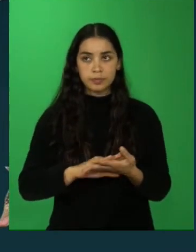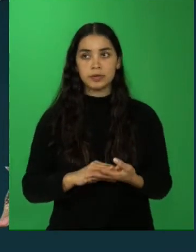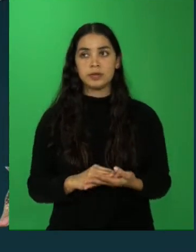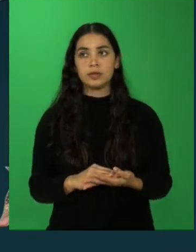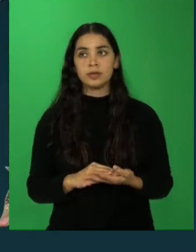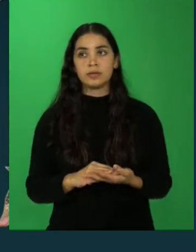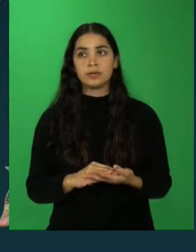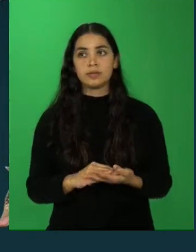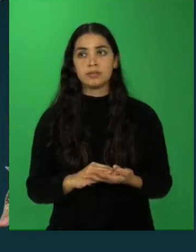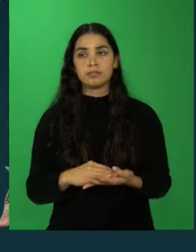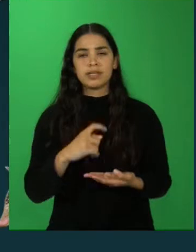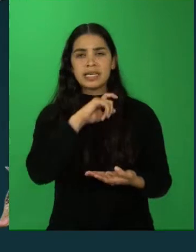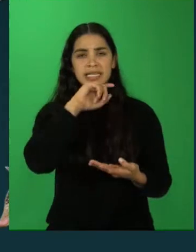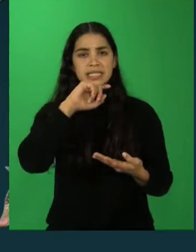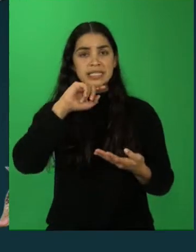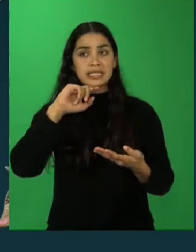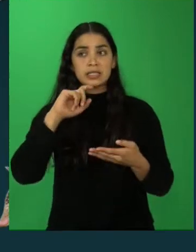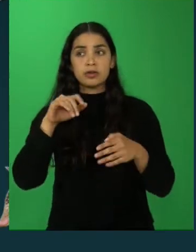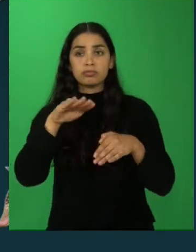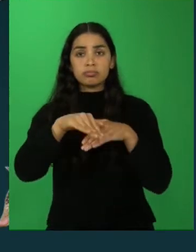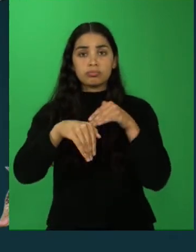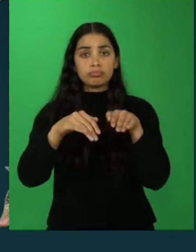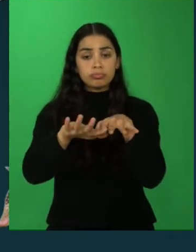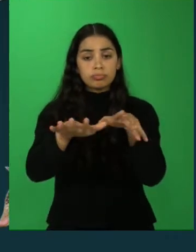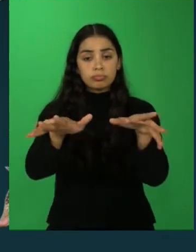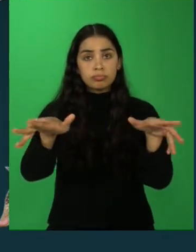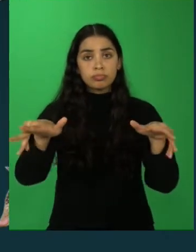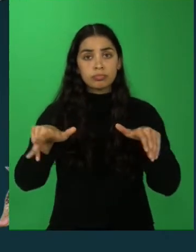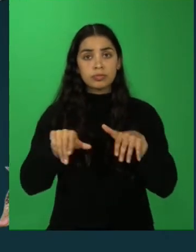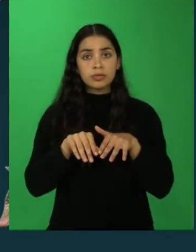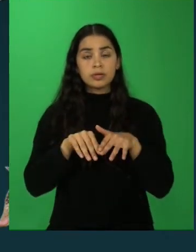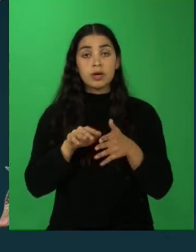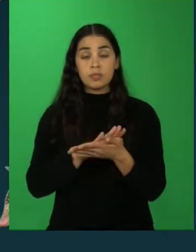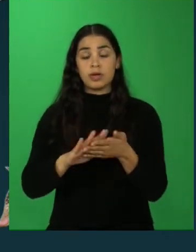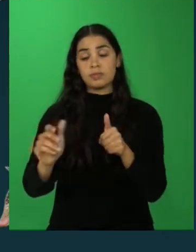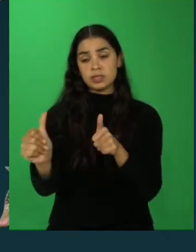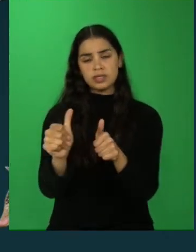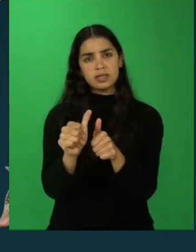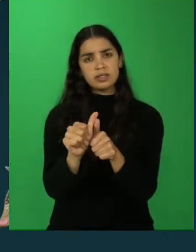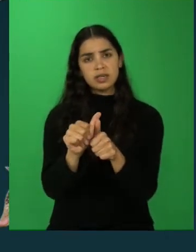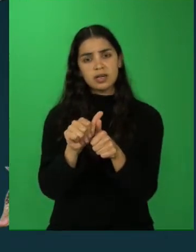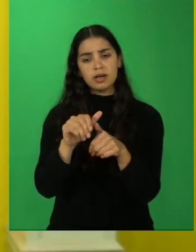desértico costero, si se encuentra en las cercanías del mar.